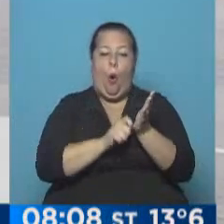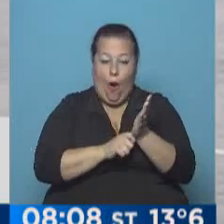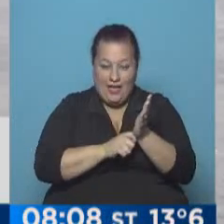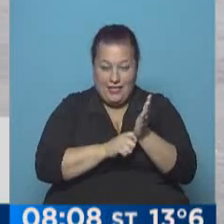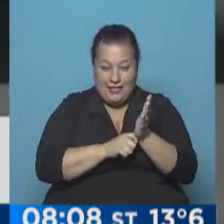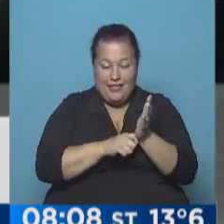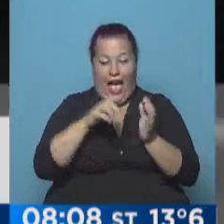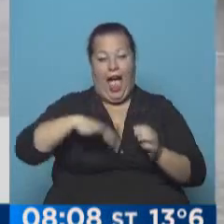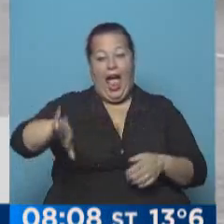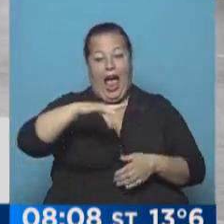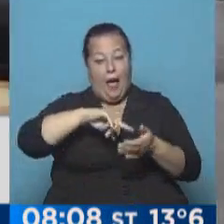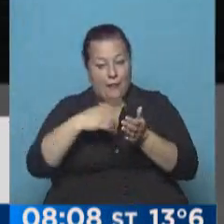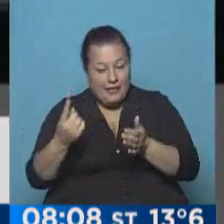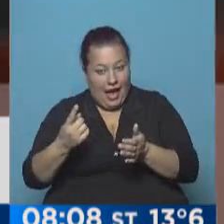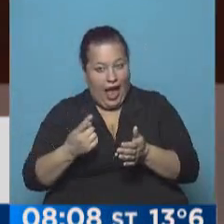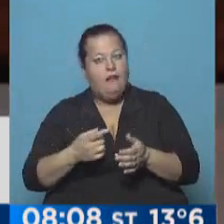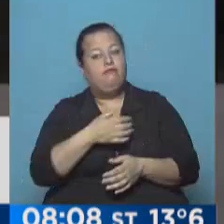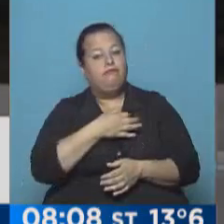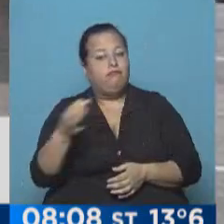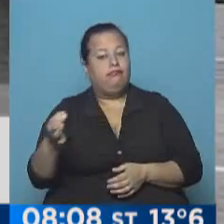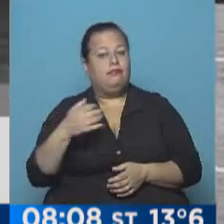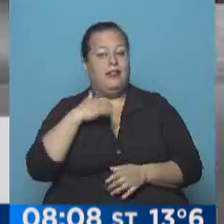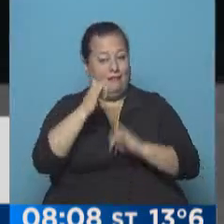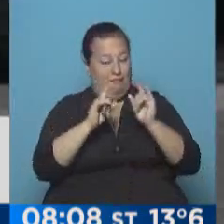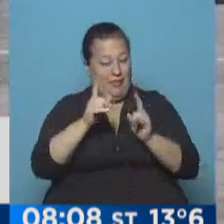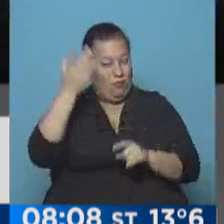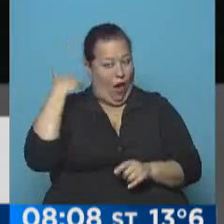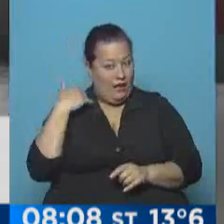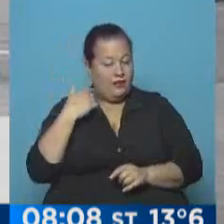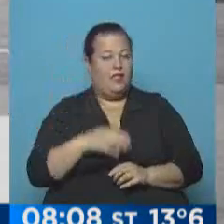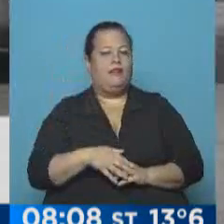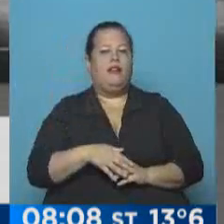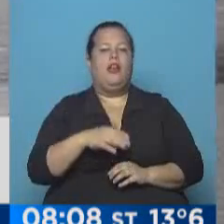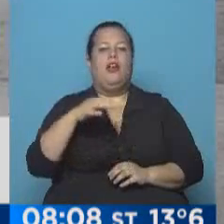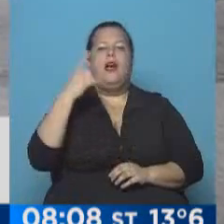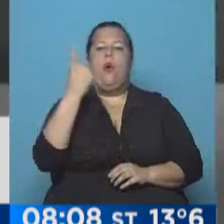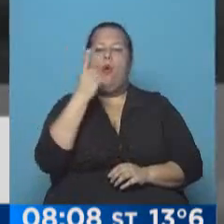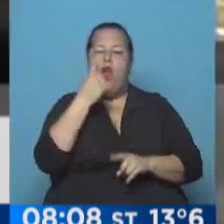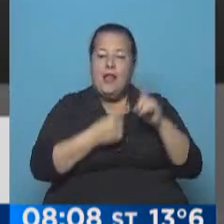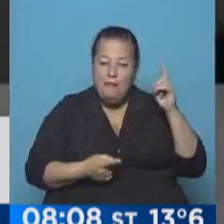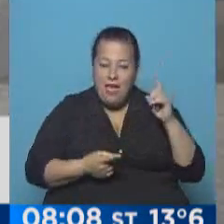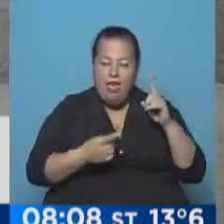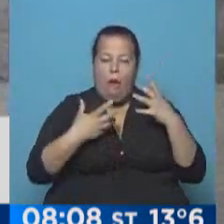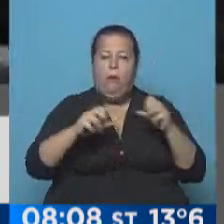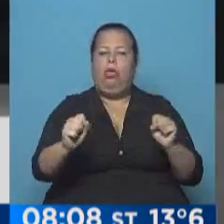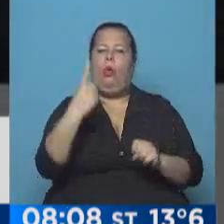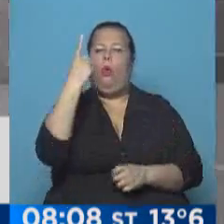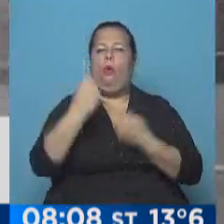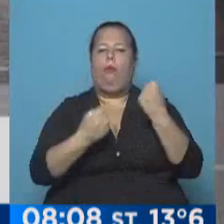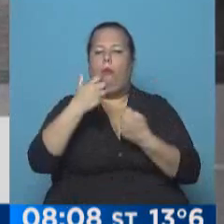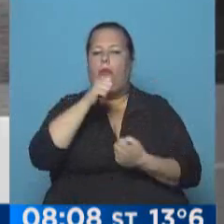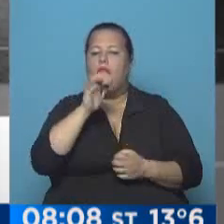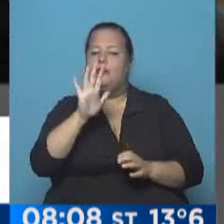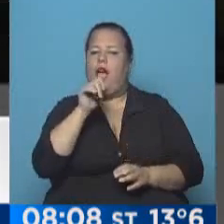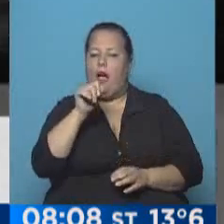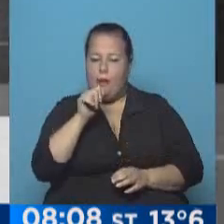manejan en la Ciudad de Buenos Aires, efectivamente, como adelantabas, Alejandro, cada 90 minutos se detecta que hay un conductor que